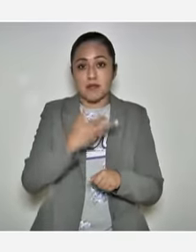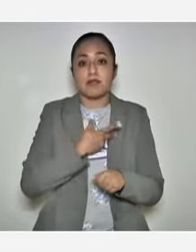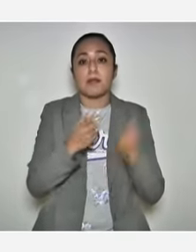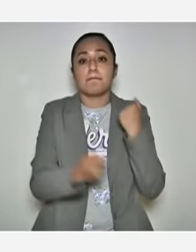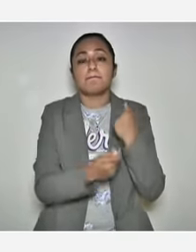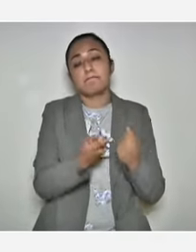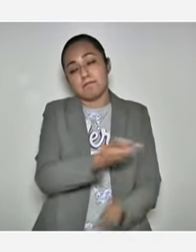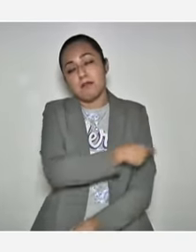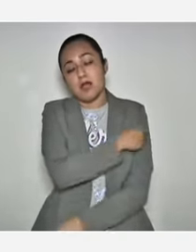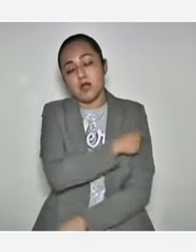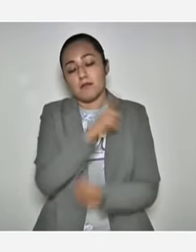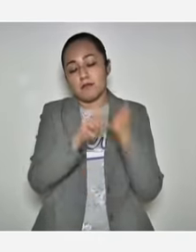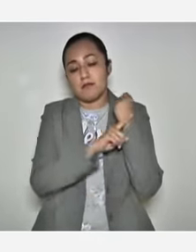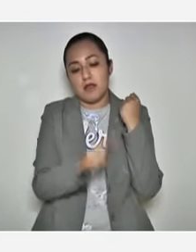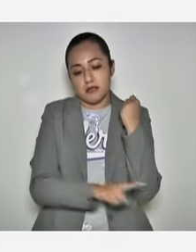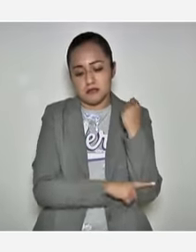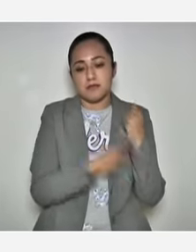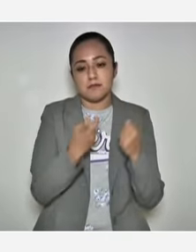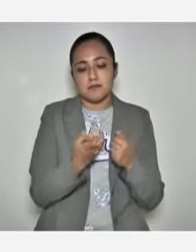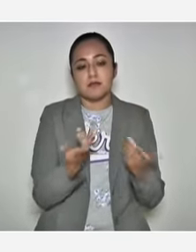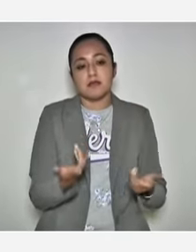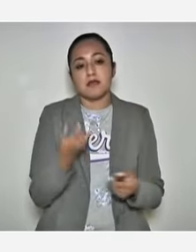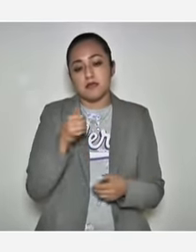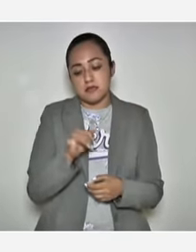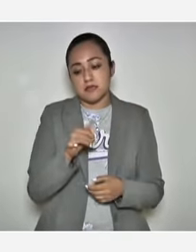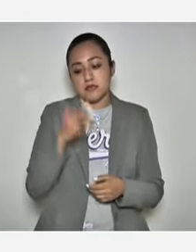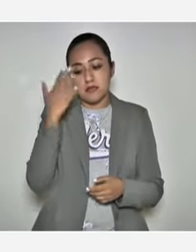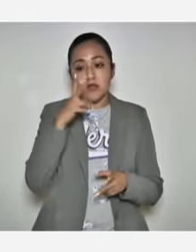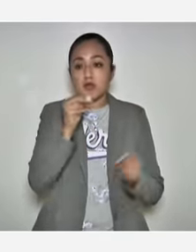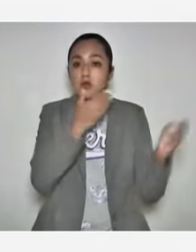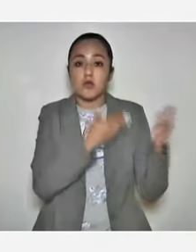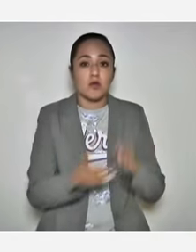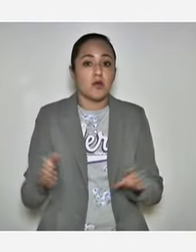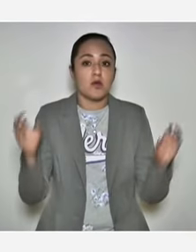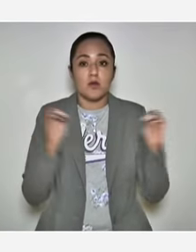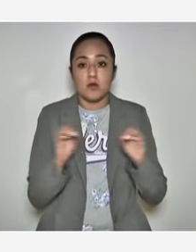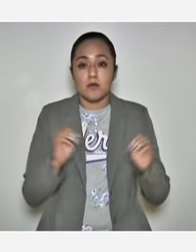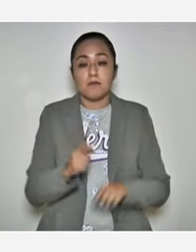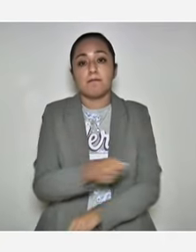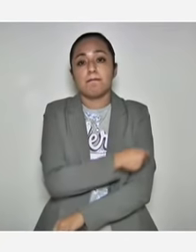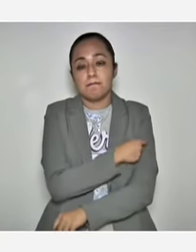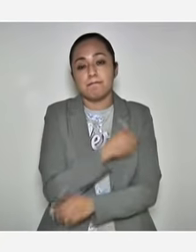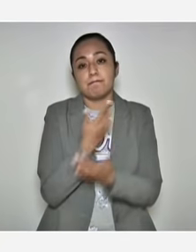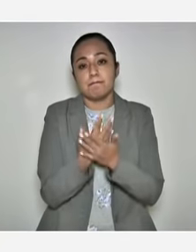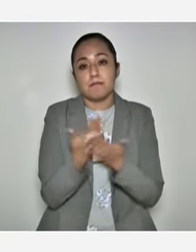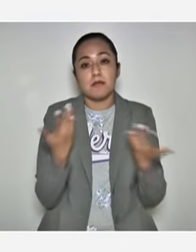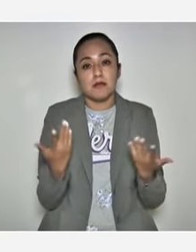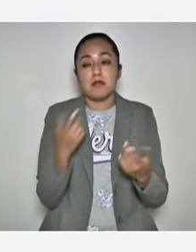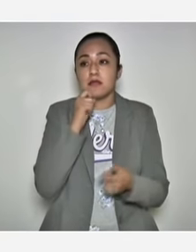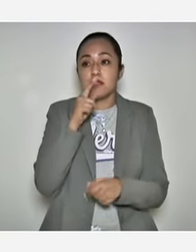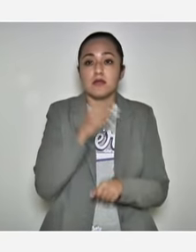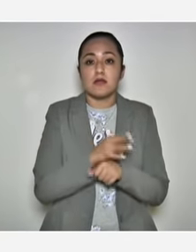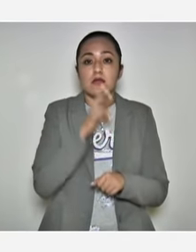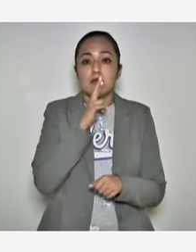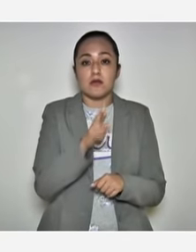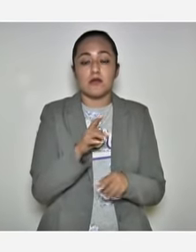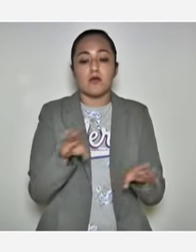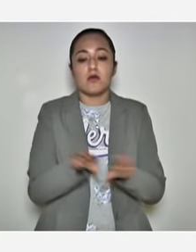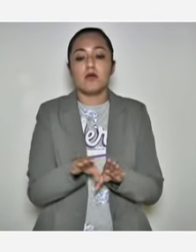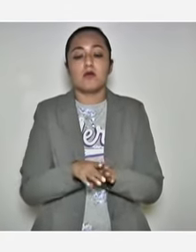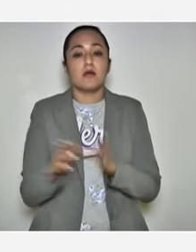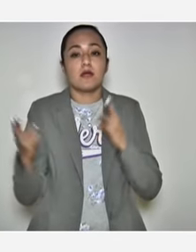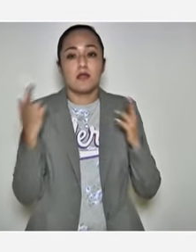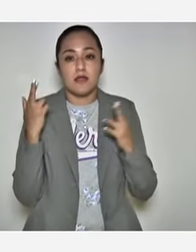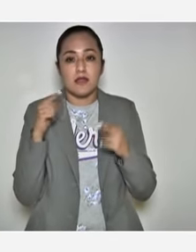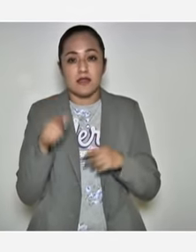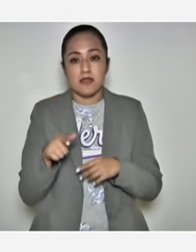esta vacuna, mujeres embarazadas, claro, y que no llegaron a recibir la inoculación. Y también en reportes de la red de Cinco